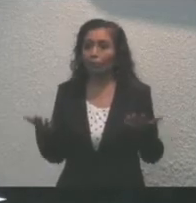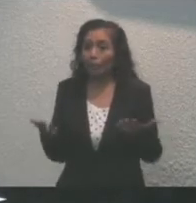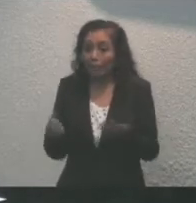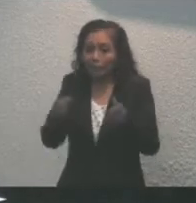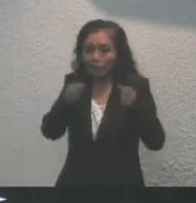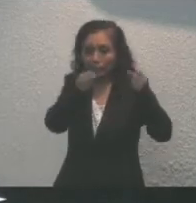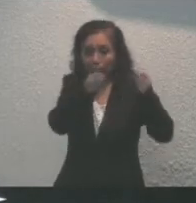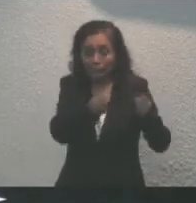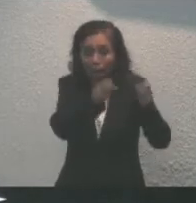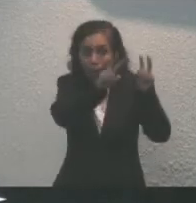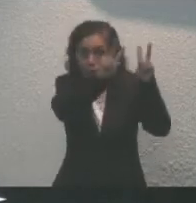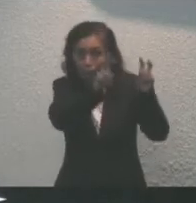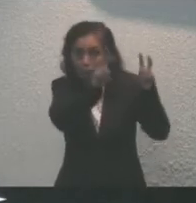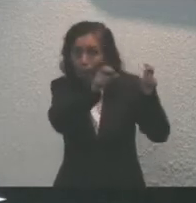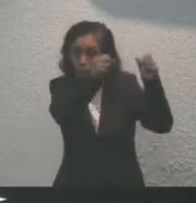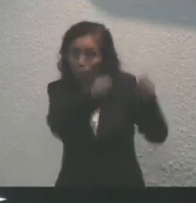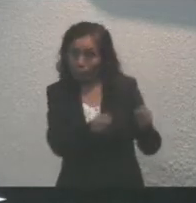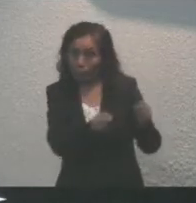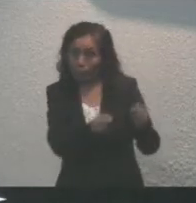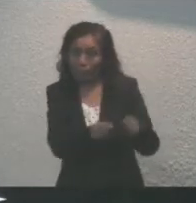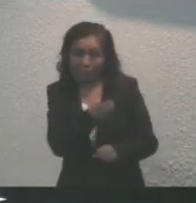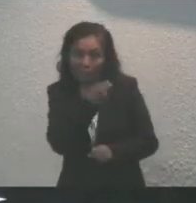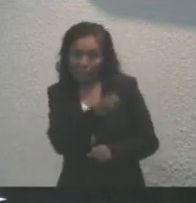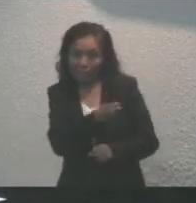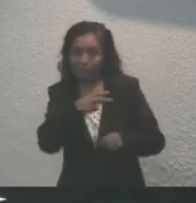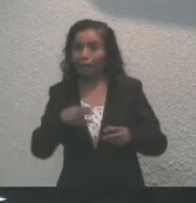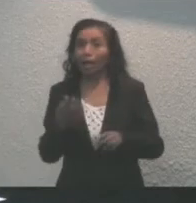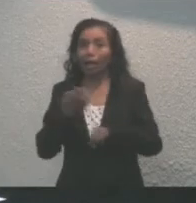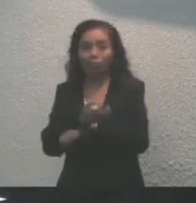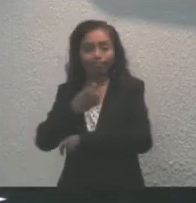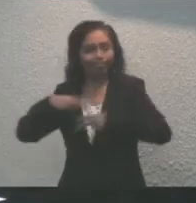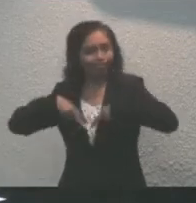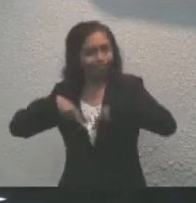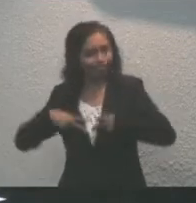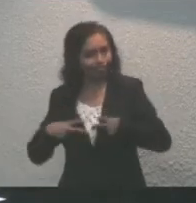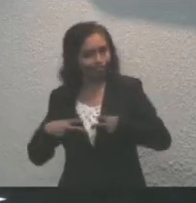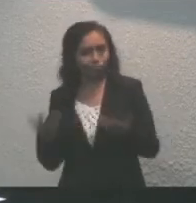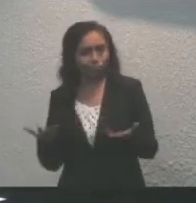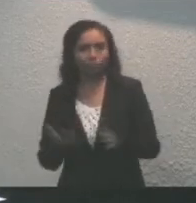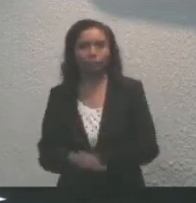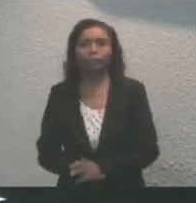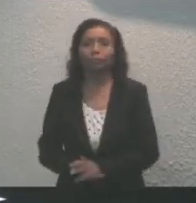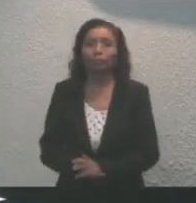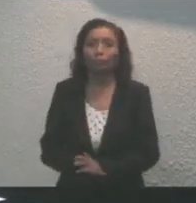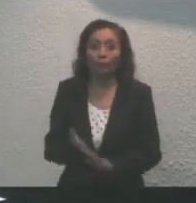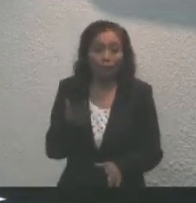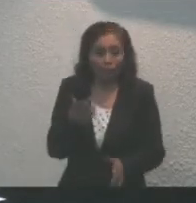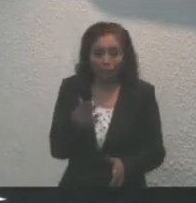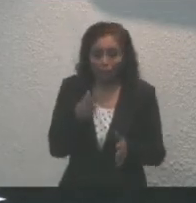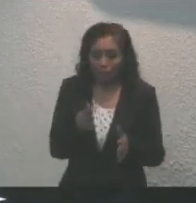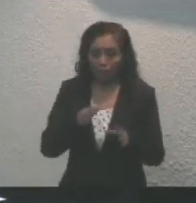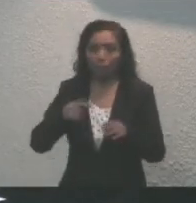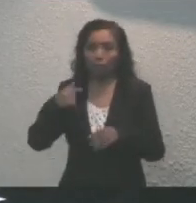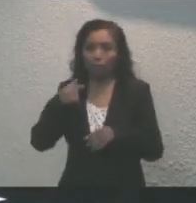seguridad se focalizaba el punto más vulnerable del Estado. Desde el primer minuto de nuestro